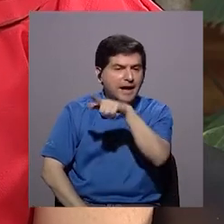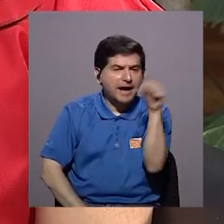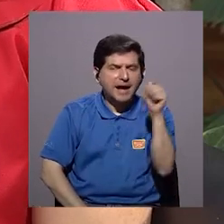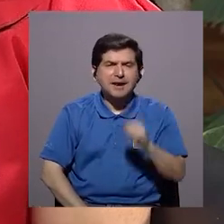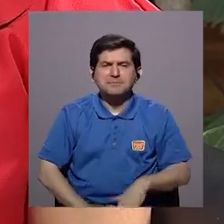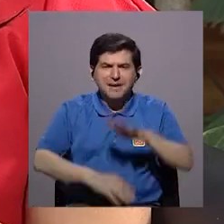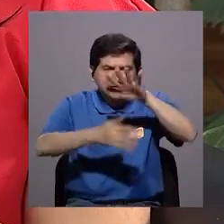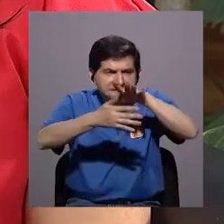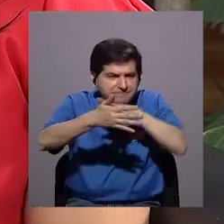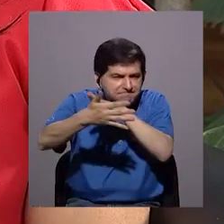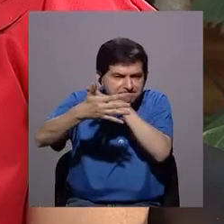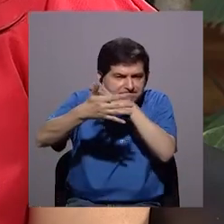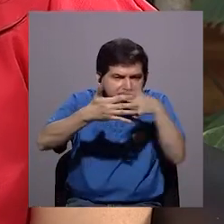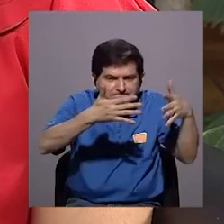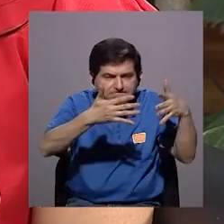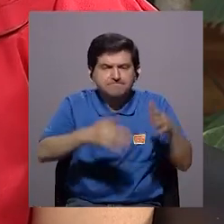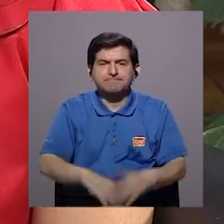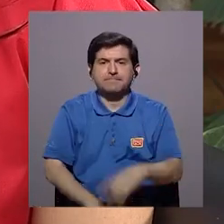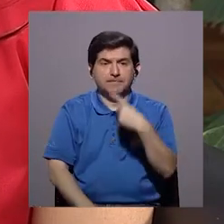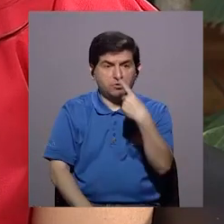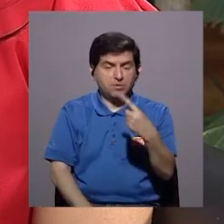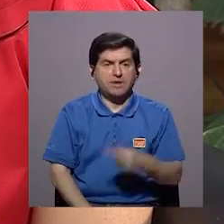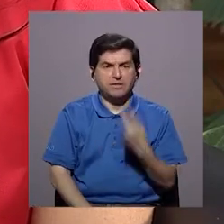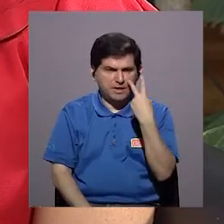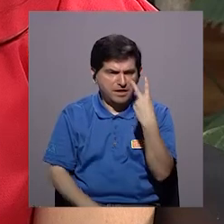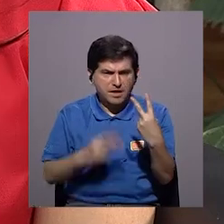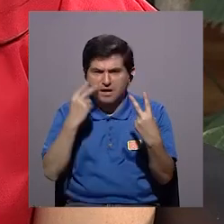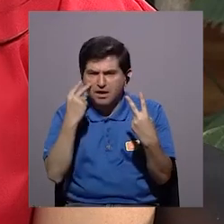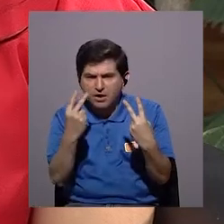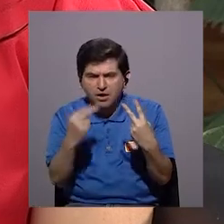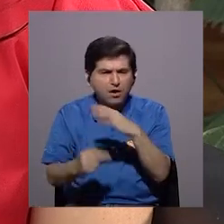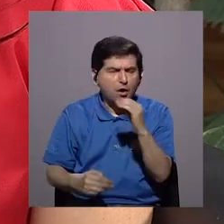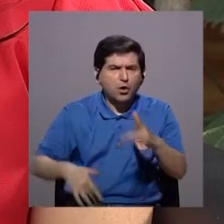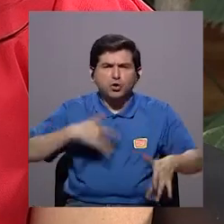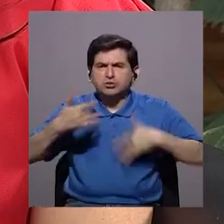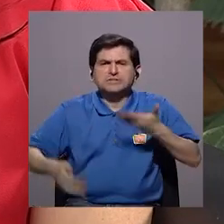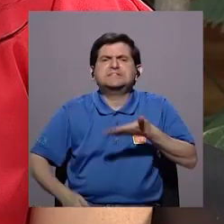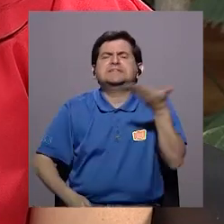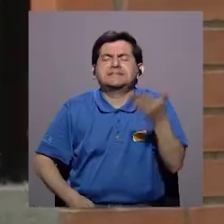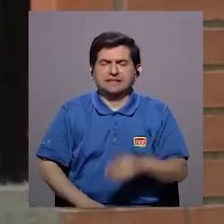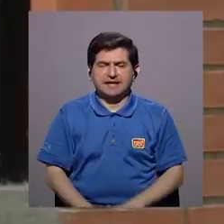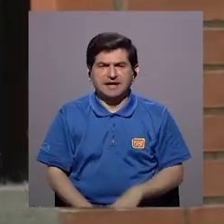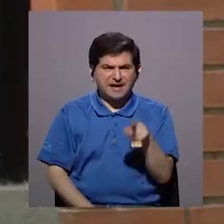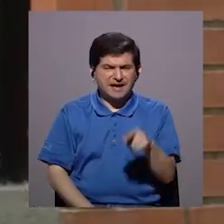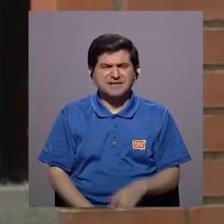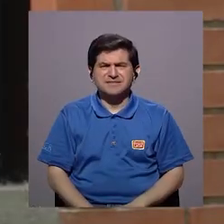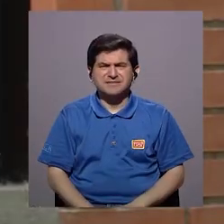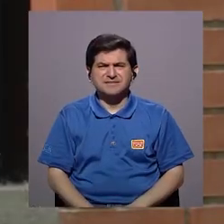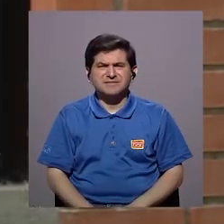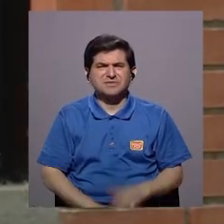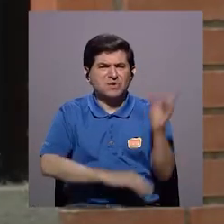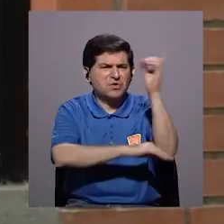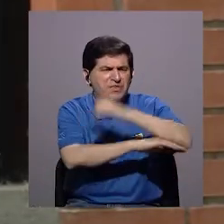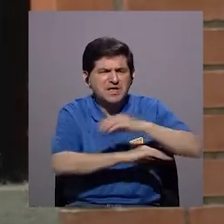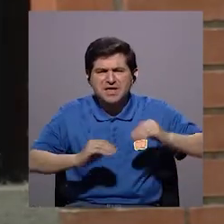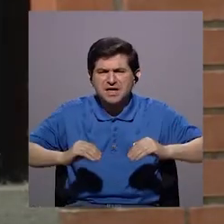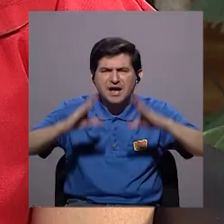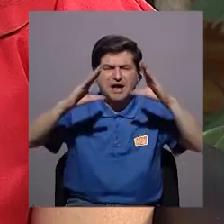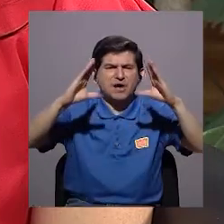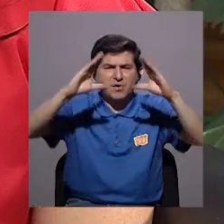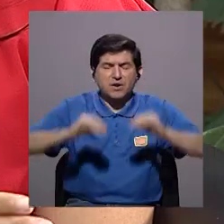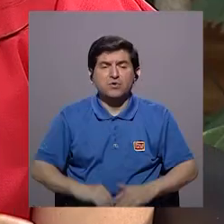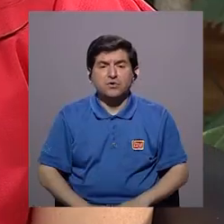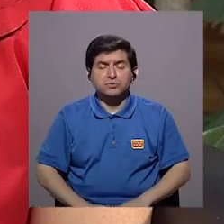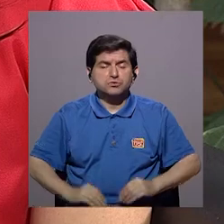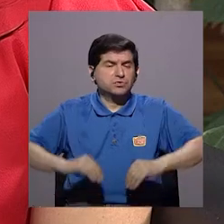durante el mes se va haciendo una gráfica de lo que, como le digo, de lo que se va viendo y de lo que va sintiendo. ¿Esto durante el día o en la mañana o en la noche?